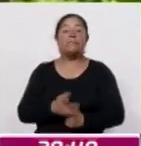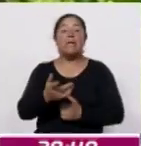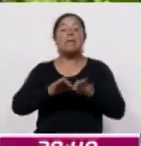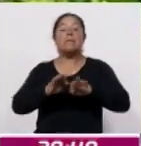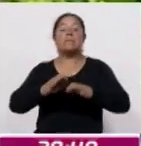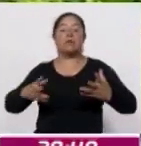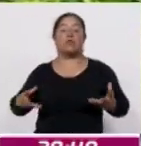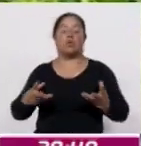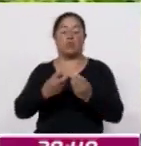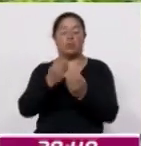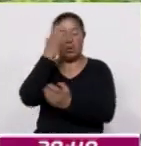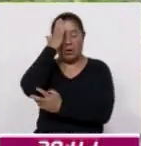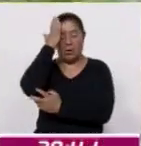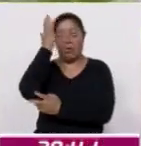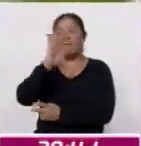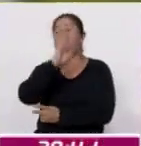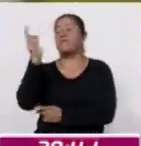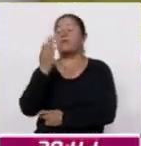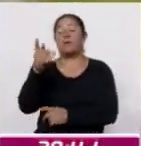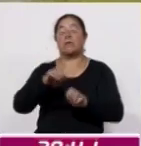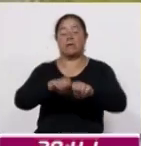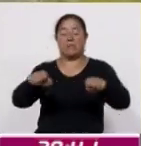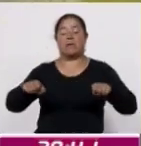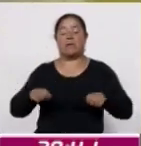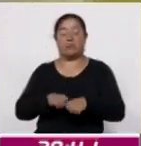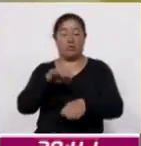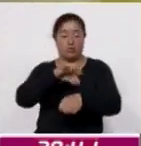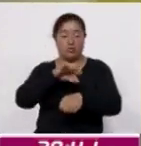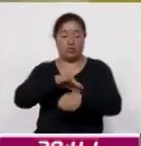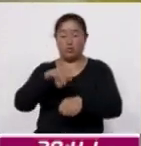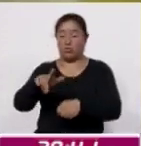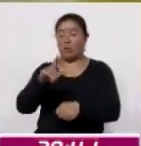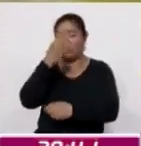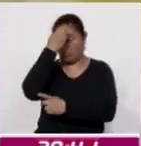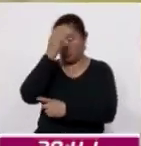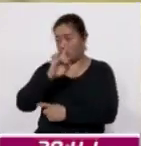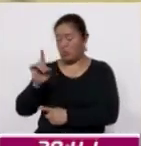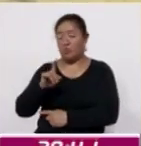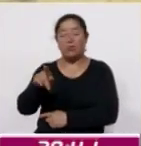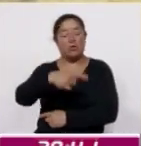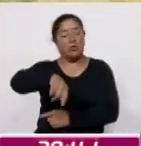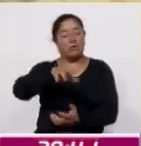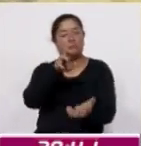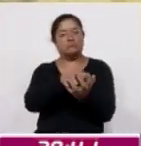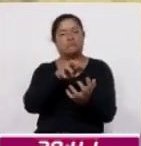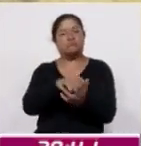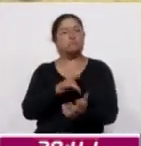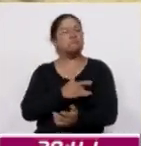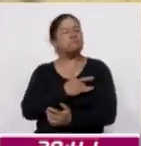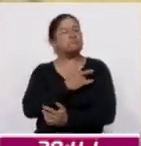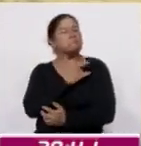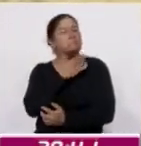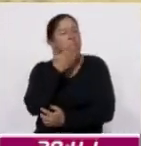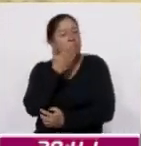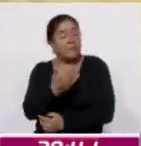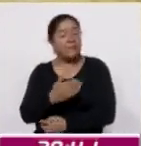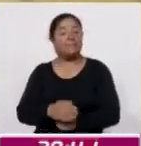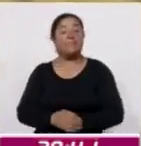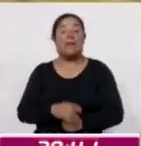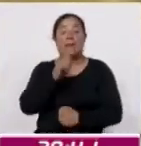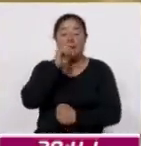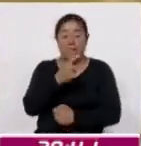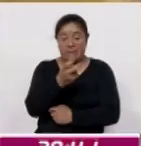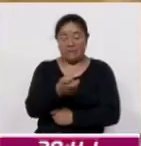conjunto de las autoridades federales y el equipo médico del Zoológico, los cocodrilos se adaptan a su nuevo entorno. Además, estos